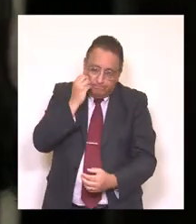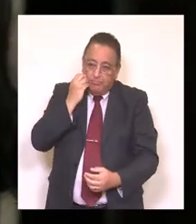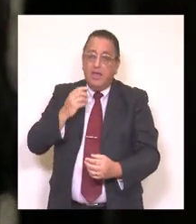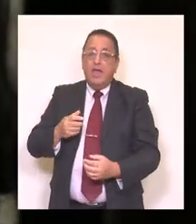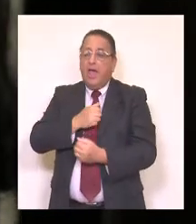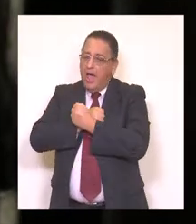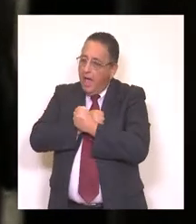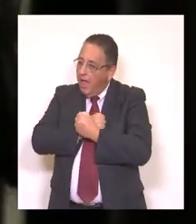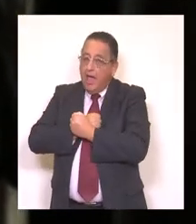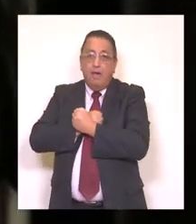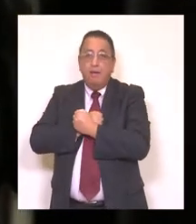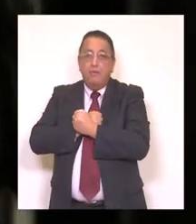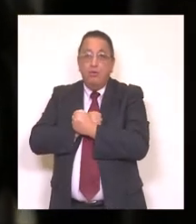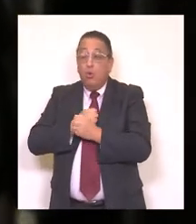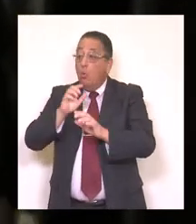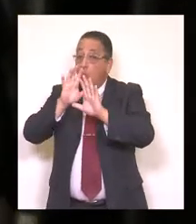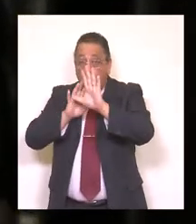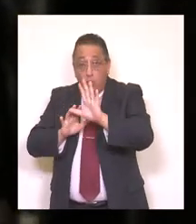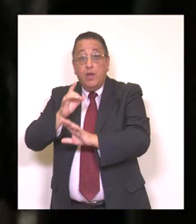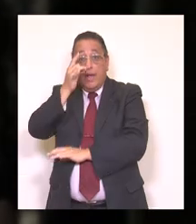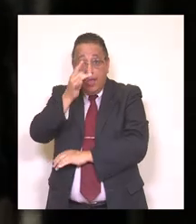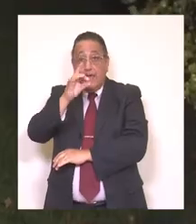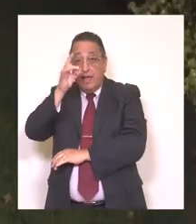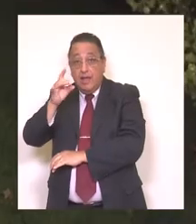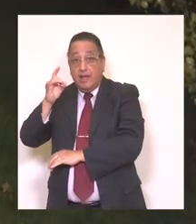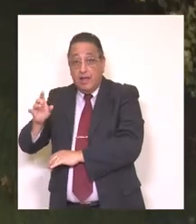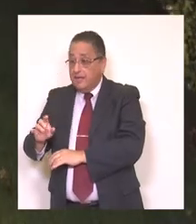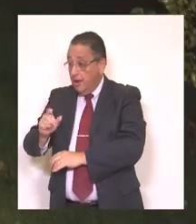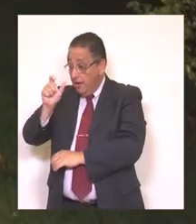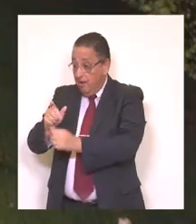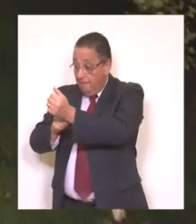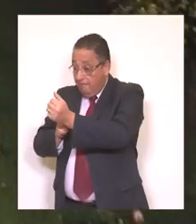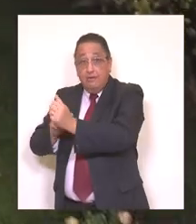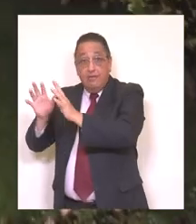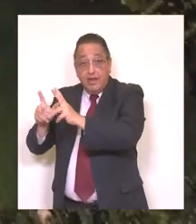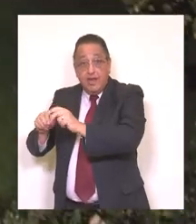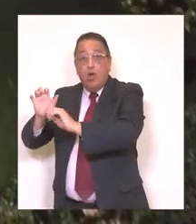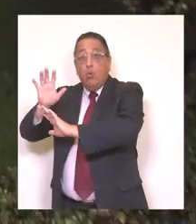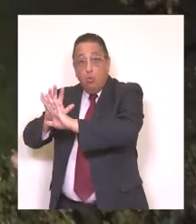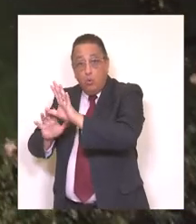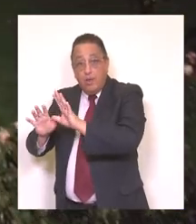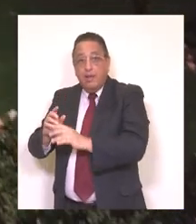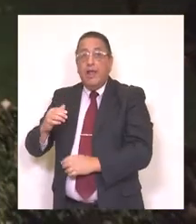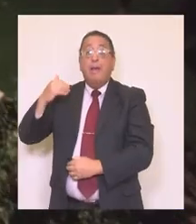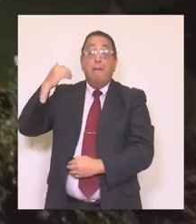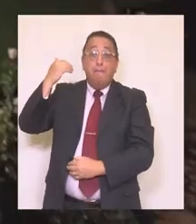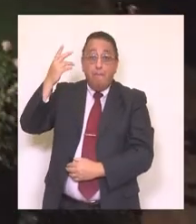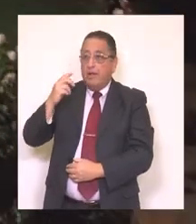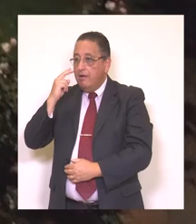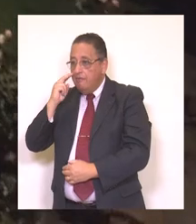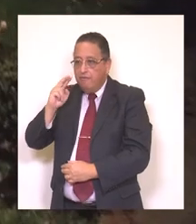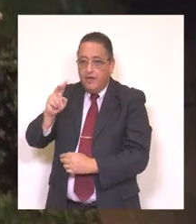gran beso a quien amamos. Cuidémonos y cuidemos a los nuestros para que mañana volvamos a